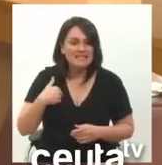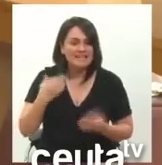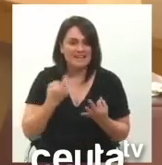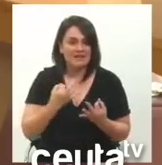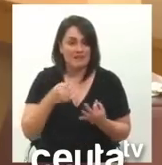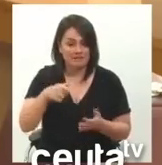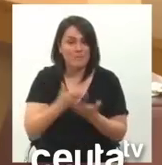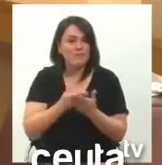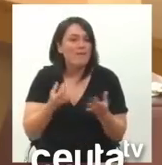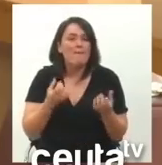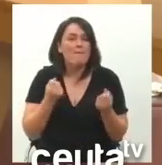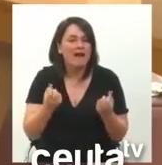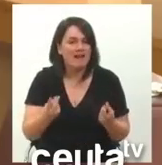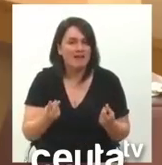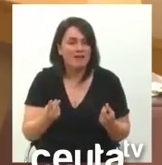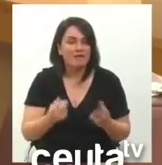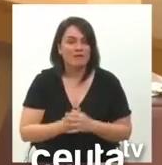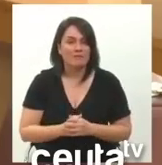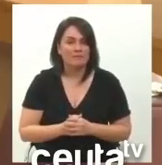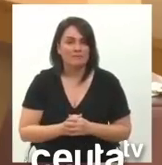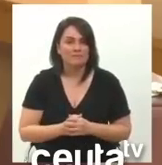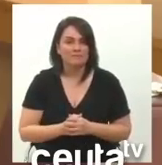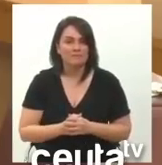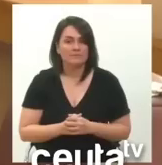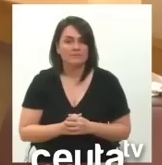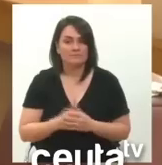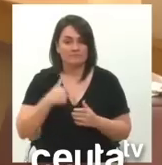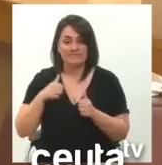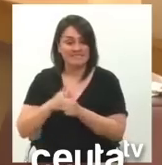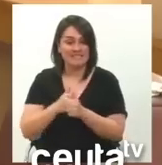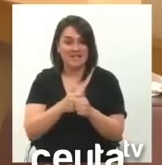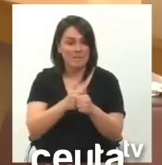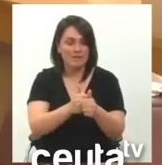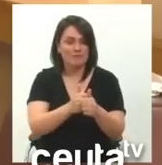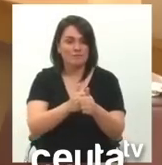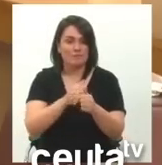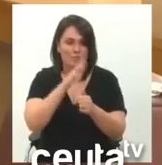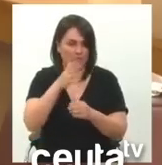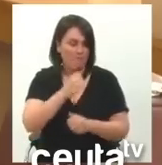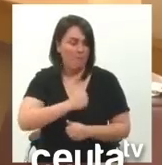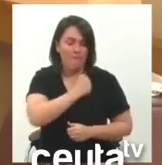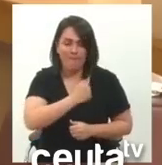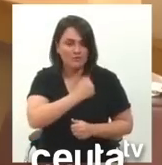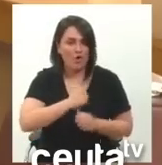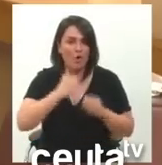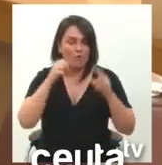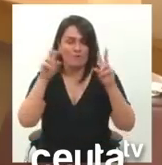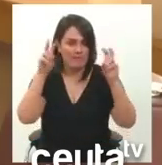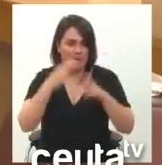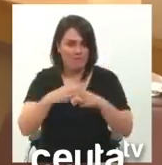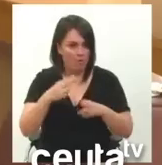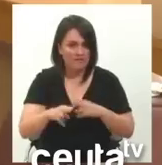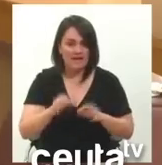En el seguimiento que yo he hecho como apasionada de la vida política, especialmente de la política local,